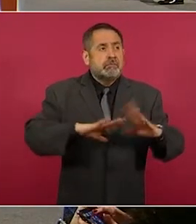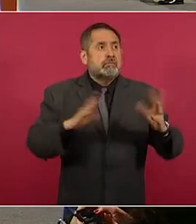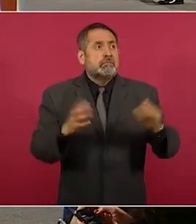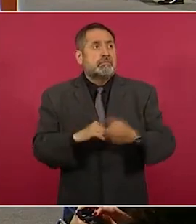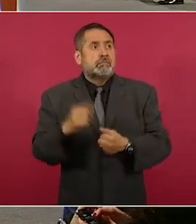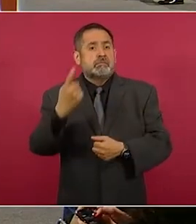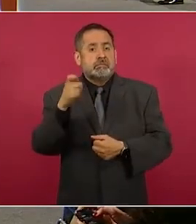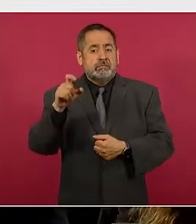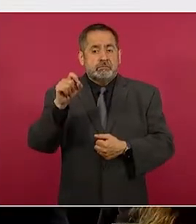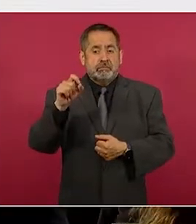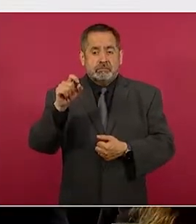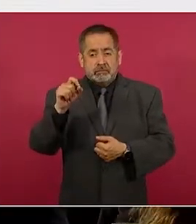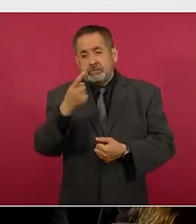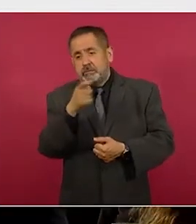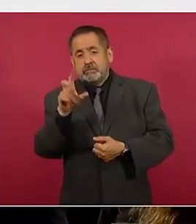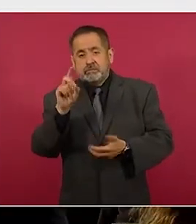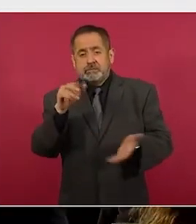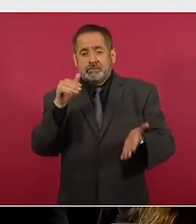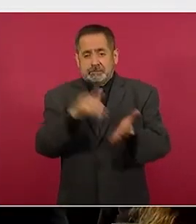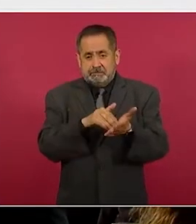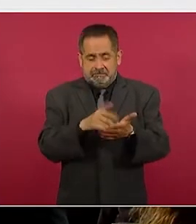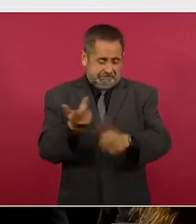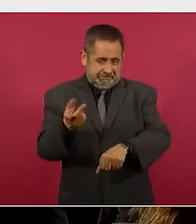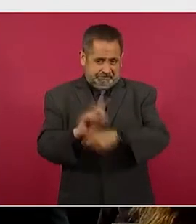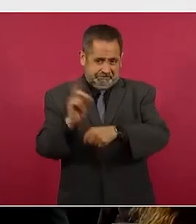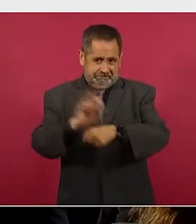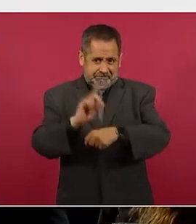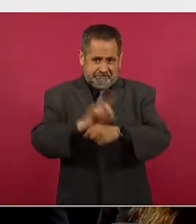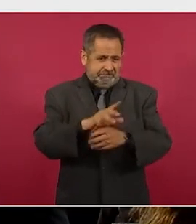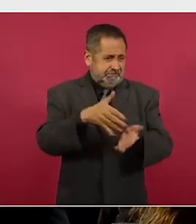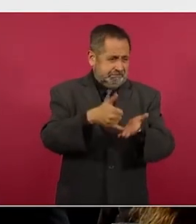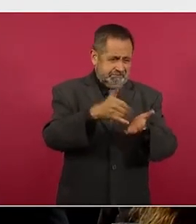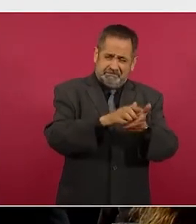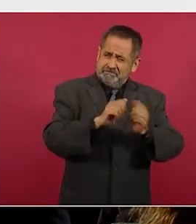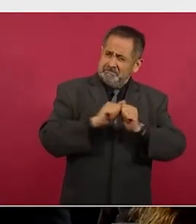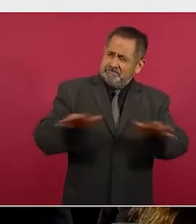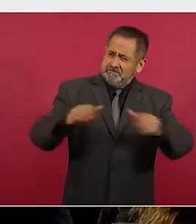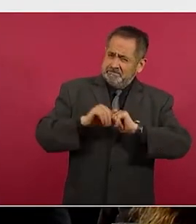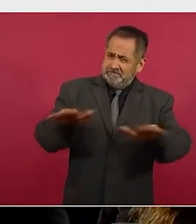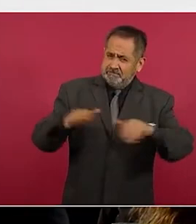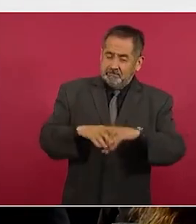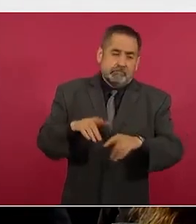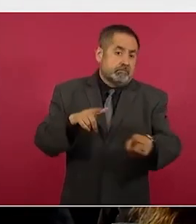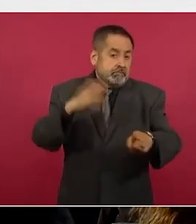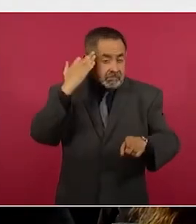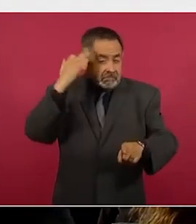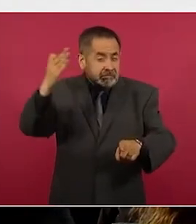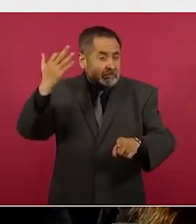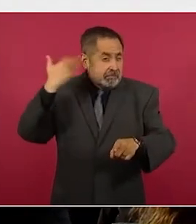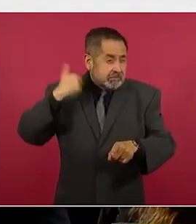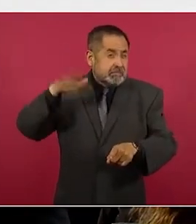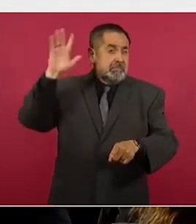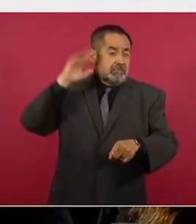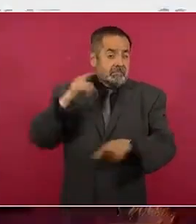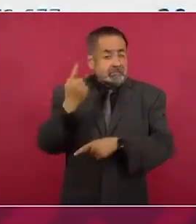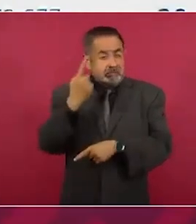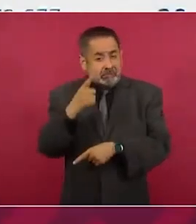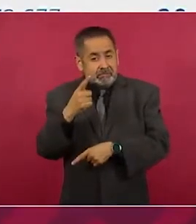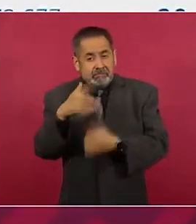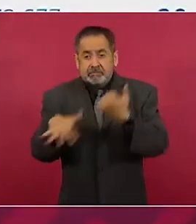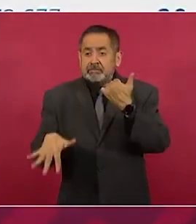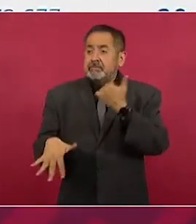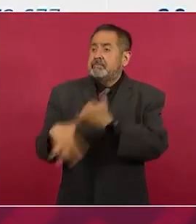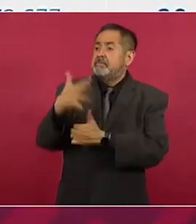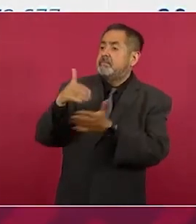mil ejemplares diarios. Imagínense, en aquel tiempo de 15